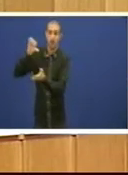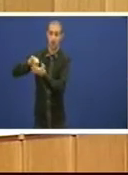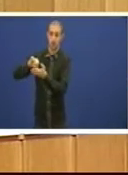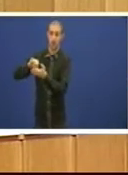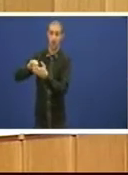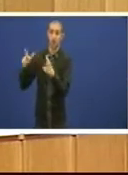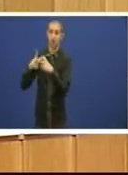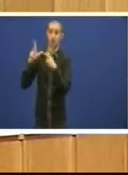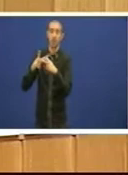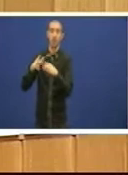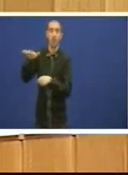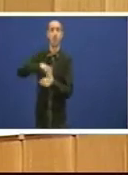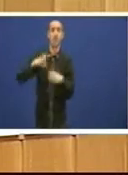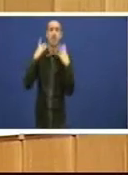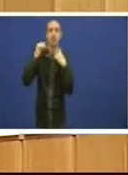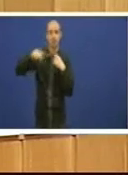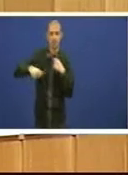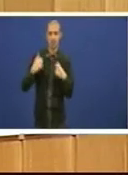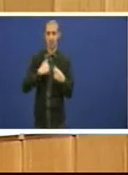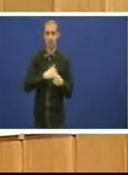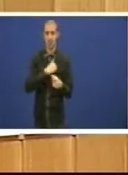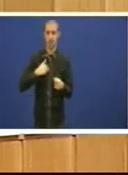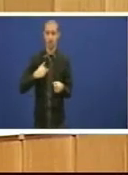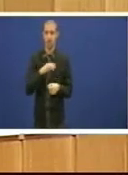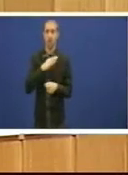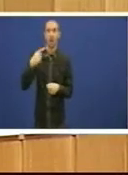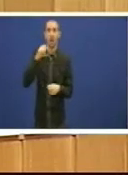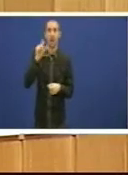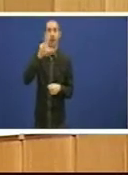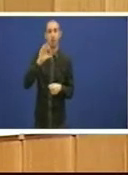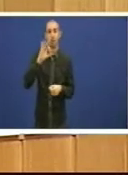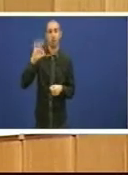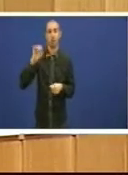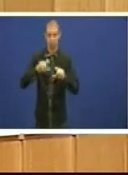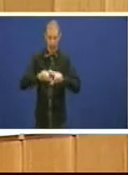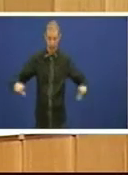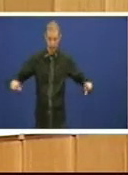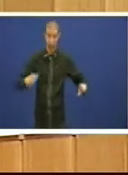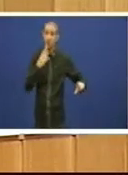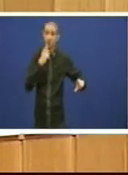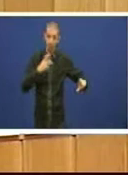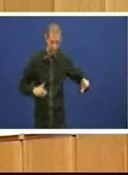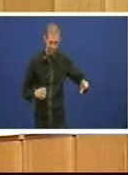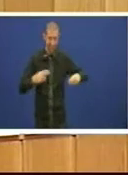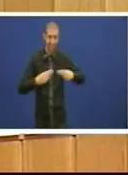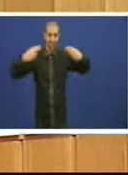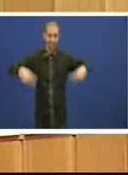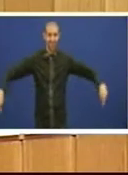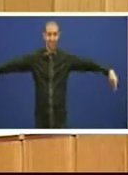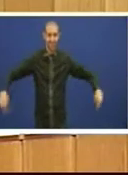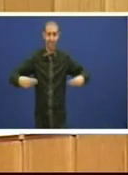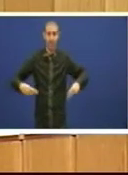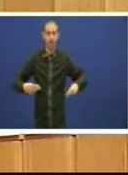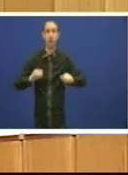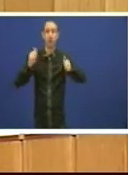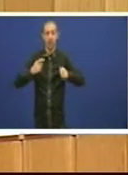Cervantes e aquí en Santiago. O señor Galloso cortou a fita vermelha e dixo que así se puña a fin a non sei que